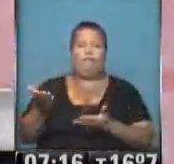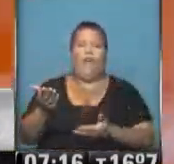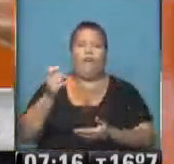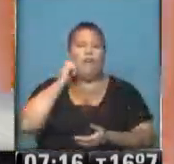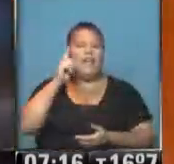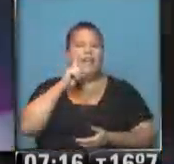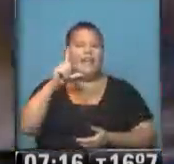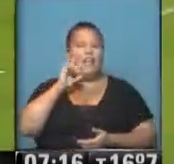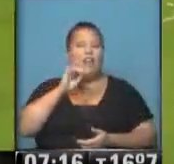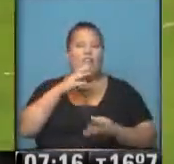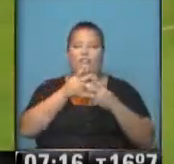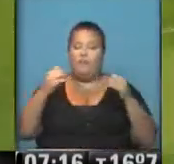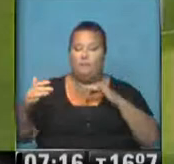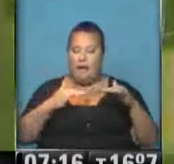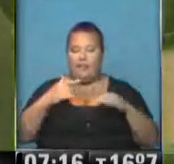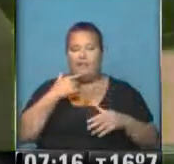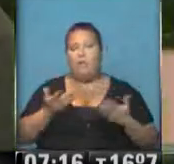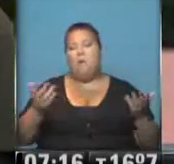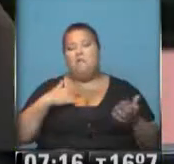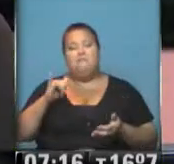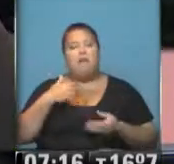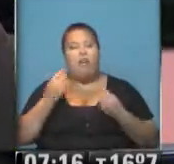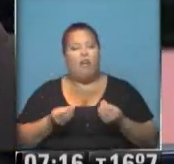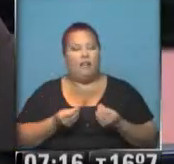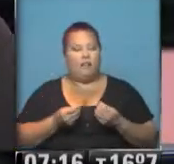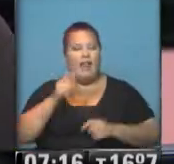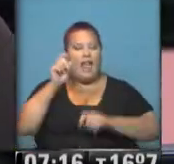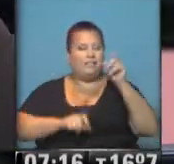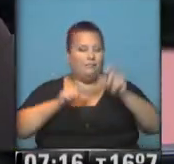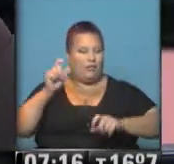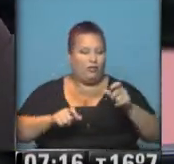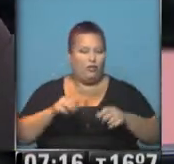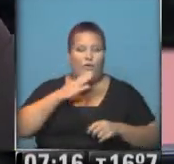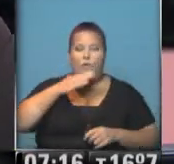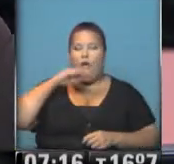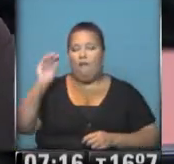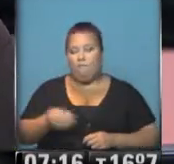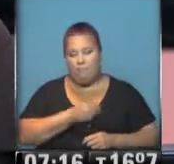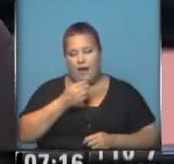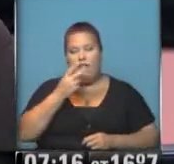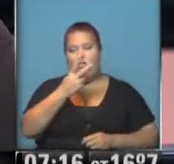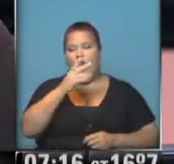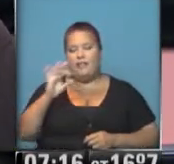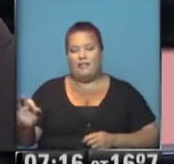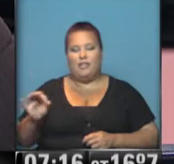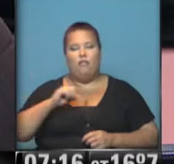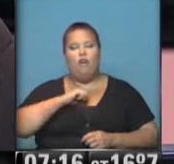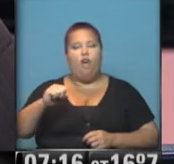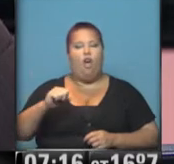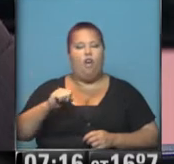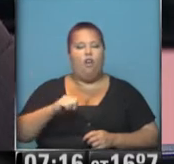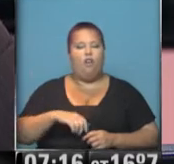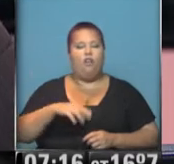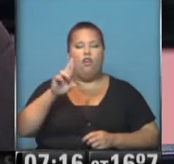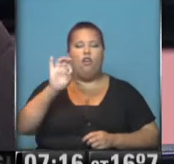Gigliotti. Que cuando terminó el partido dijo, bueno, lo mejor que tenemos es la gente. Boca terminó perdiendo 2 a 0 con los goles de